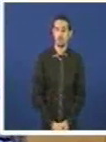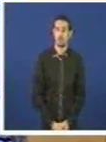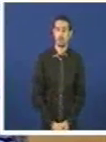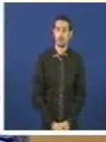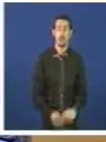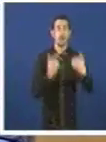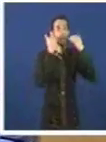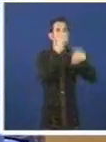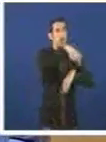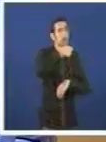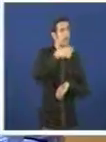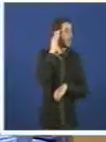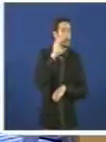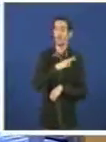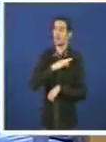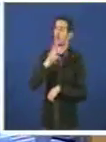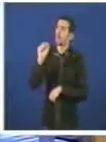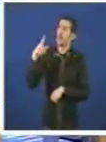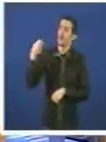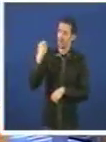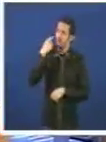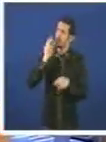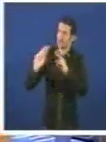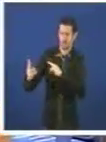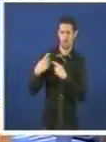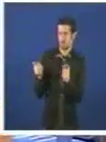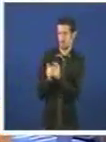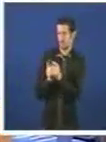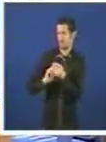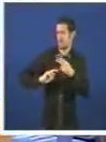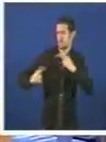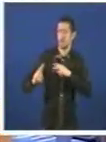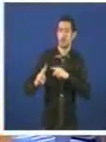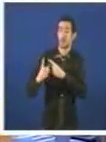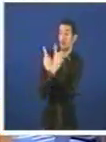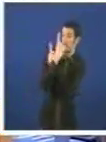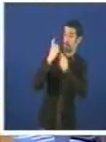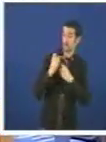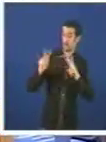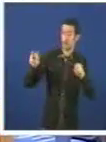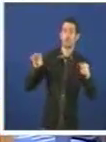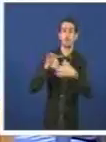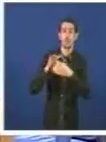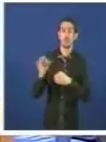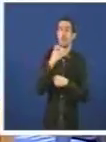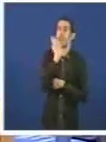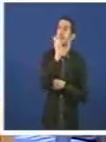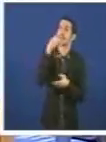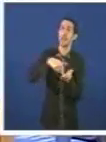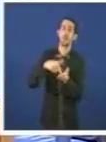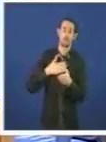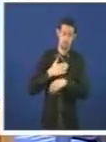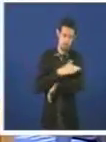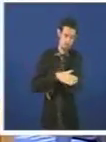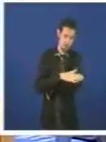Moitas gracias, presidenta. Señor Parga, a resposta que lle podo dar a súa pregunta, a súa formulación, sobre todo sobre as reclamaciones que dende este goberno lle